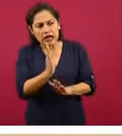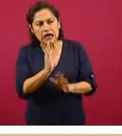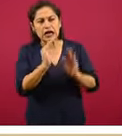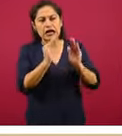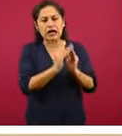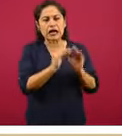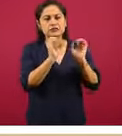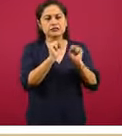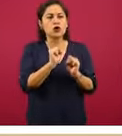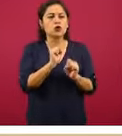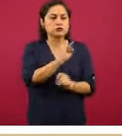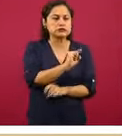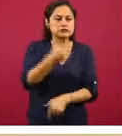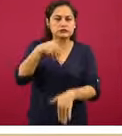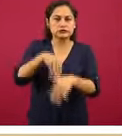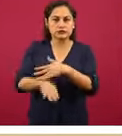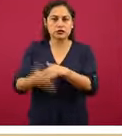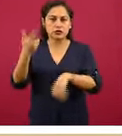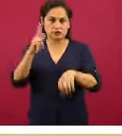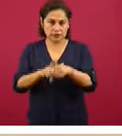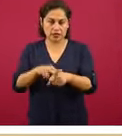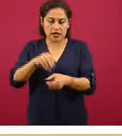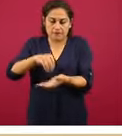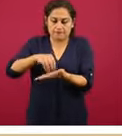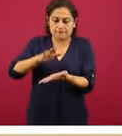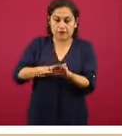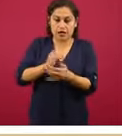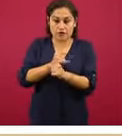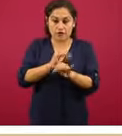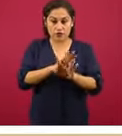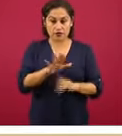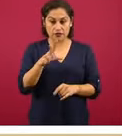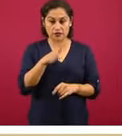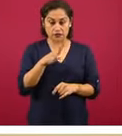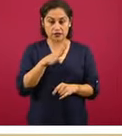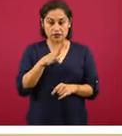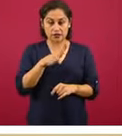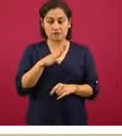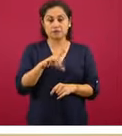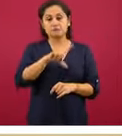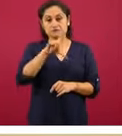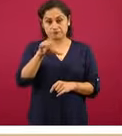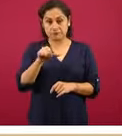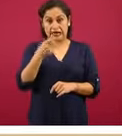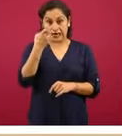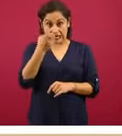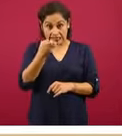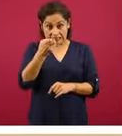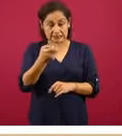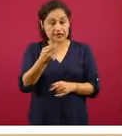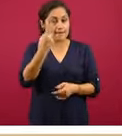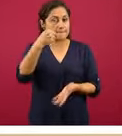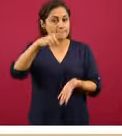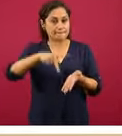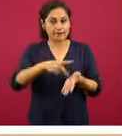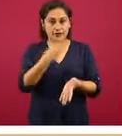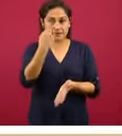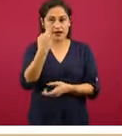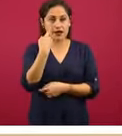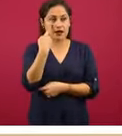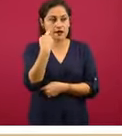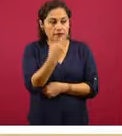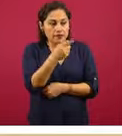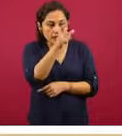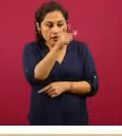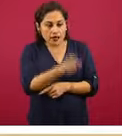¿Cómo evoluciona? Después es difícil de actualizar en el sistema de vigilancia. Pero al menos el primer contacto sabemos si ese paciente en su